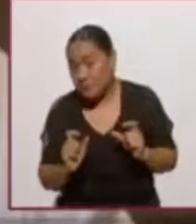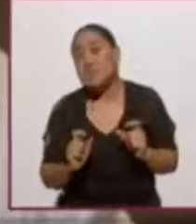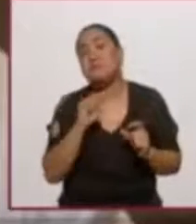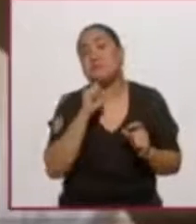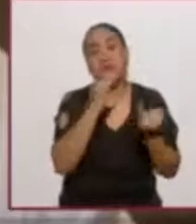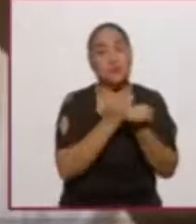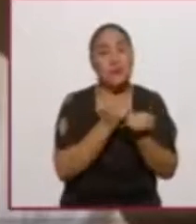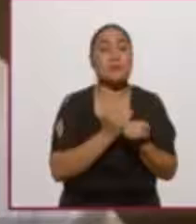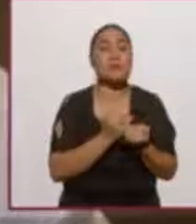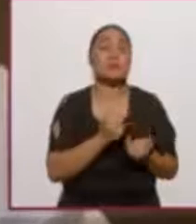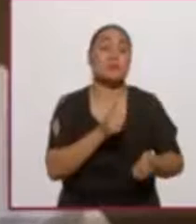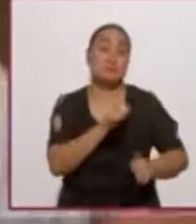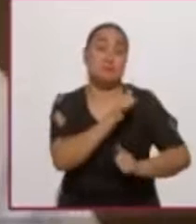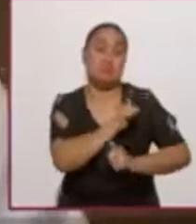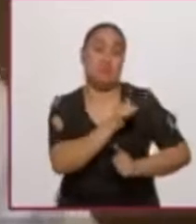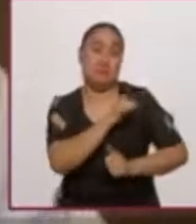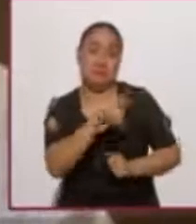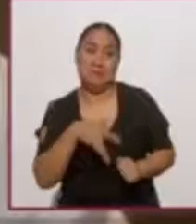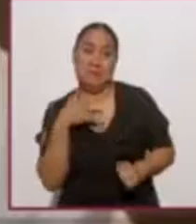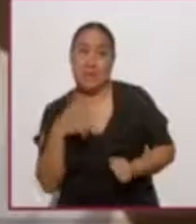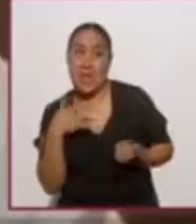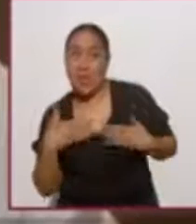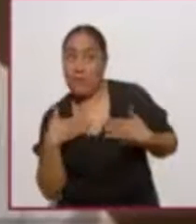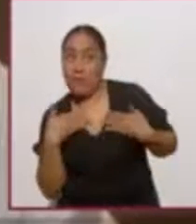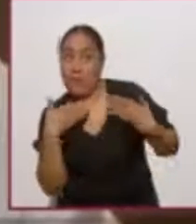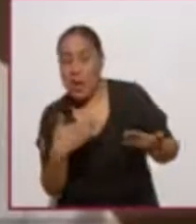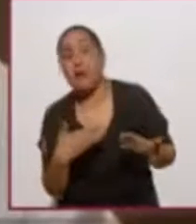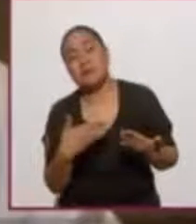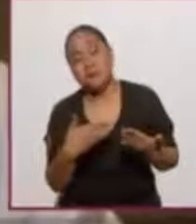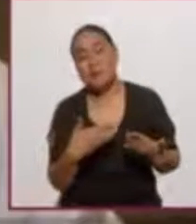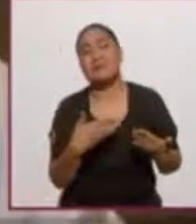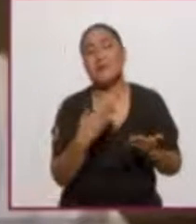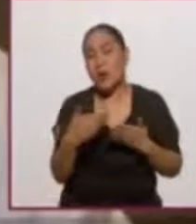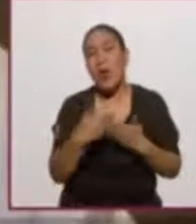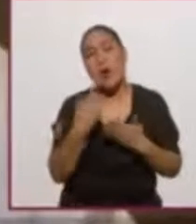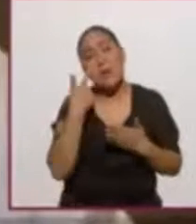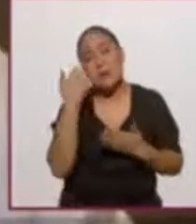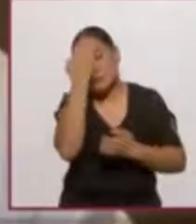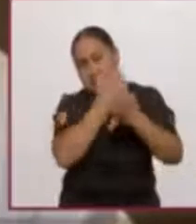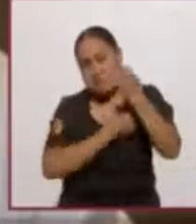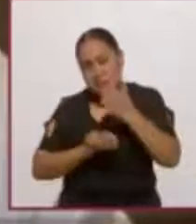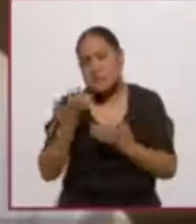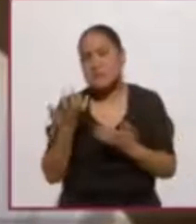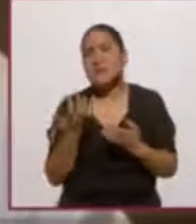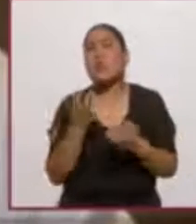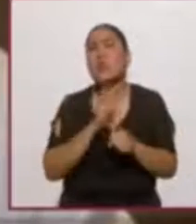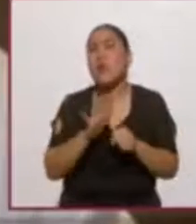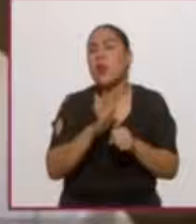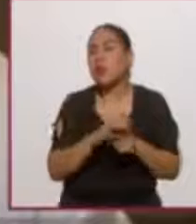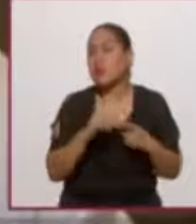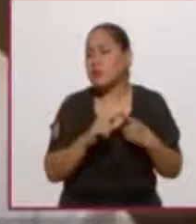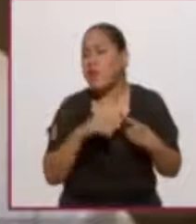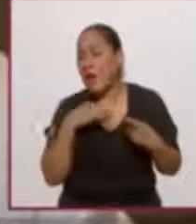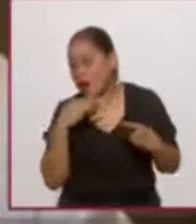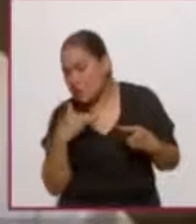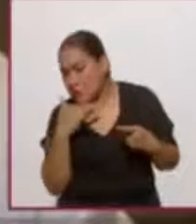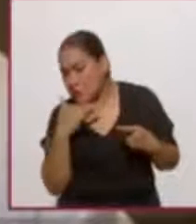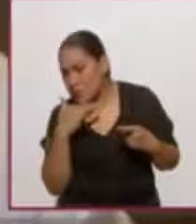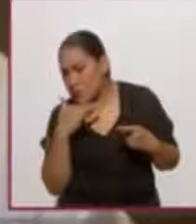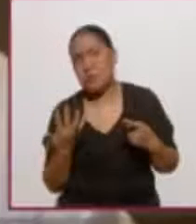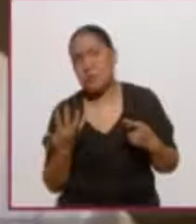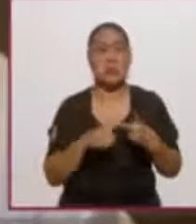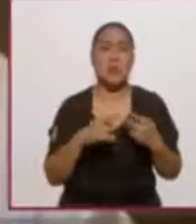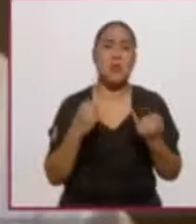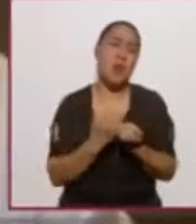confianza que hay en las Fuerzas Armadas, creo que pasa también por la revisión de temas como la corrupción. Y habría que agregar,